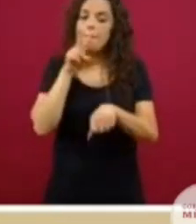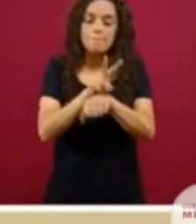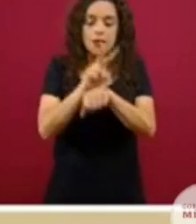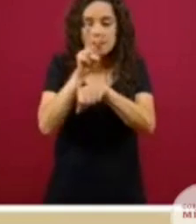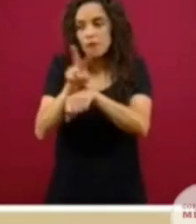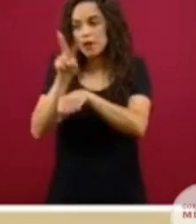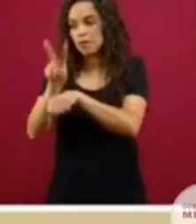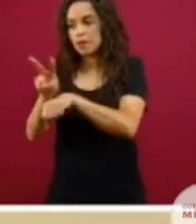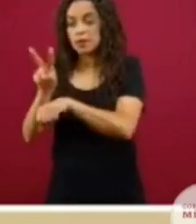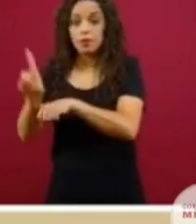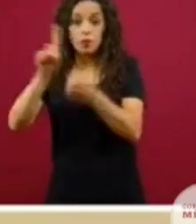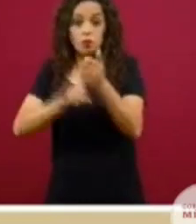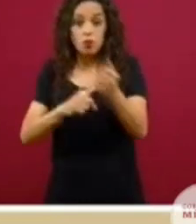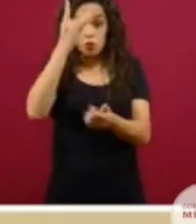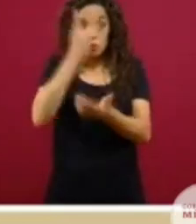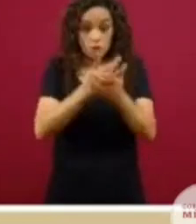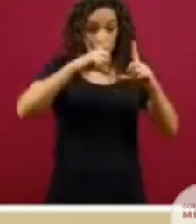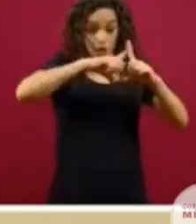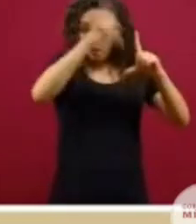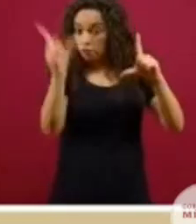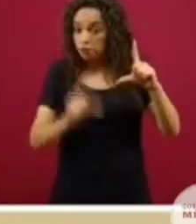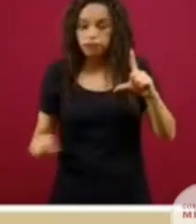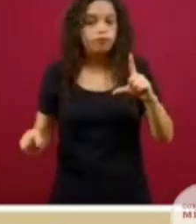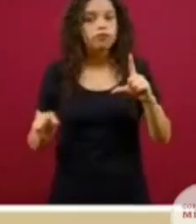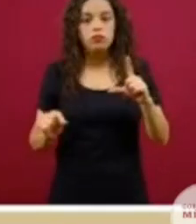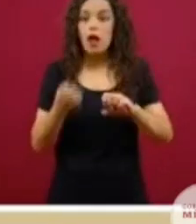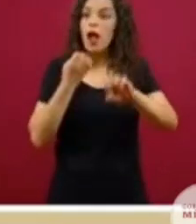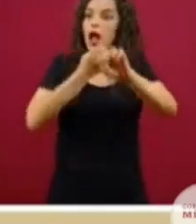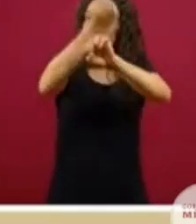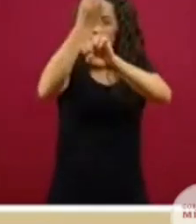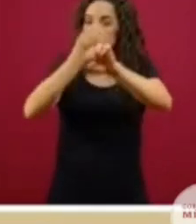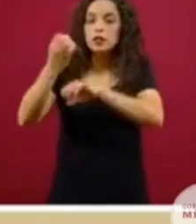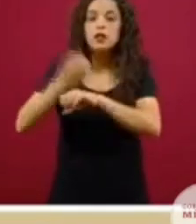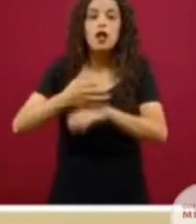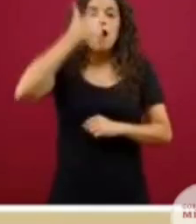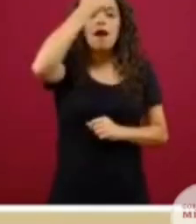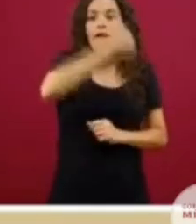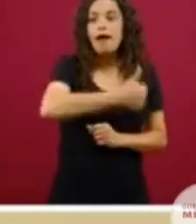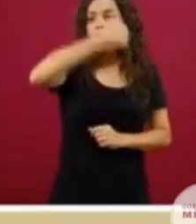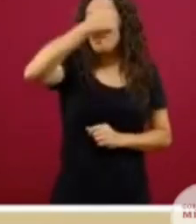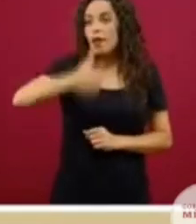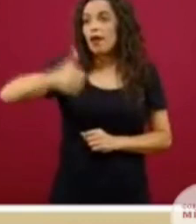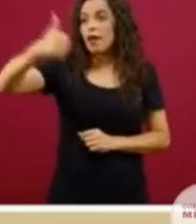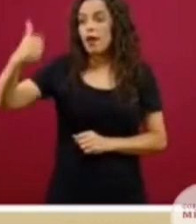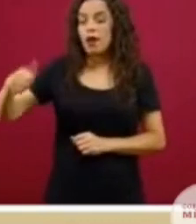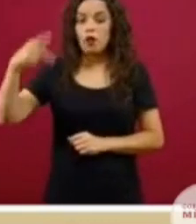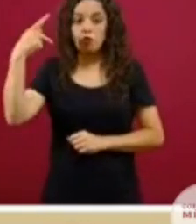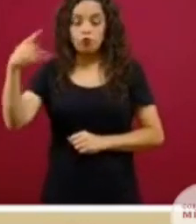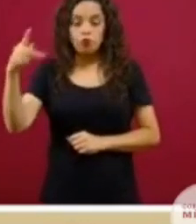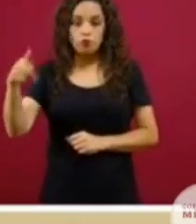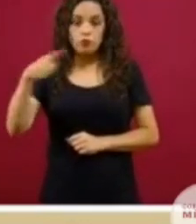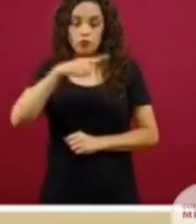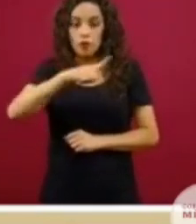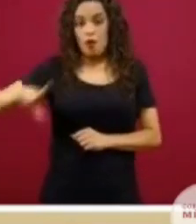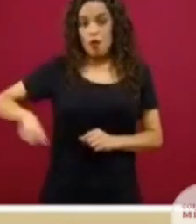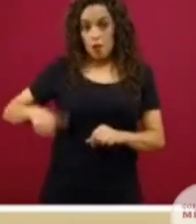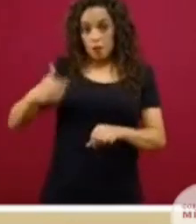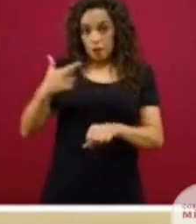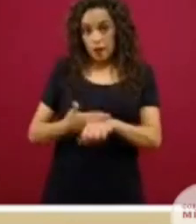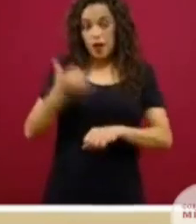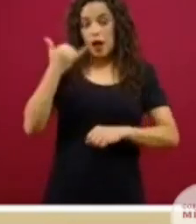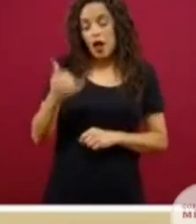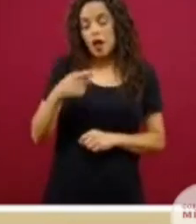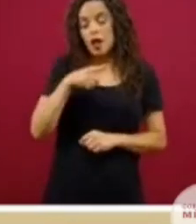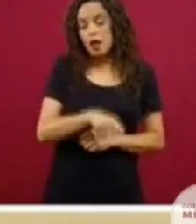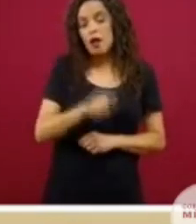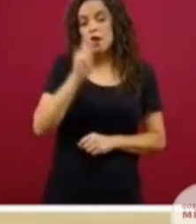el ambiente nacional, sino que las entidades federativas lo hacen en sus ambientes estatales, sobre todo municipales y locales,